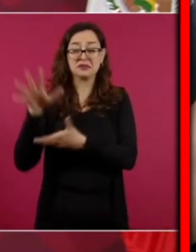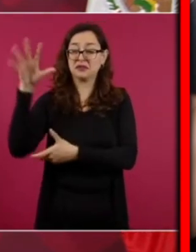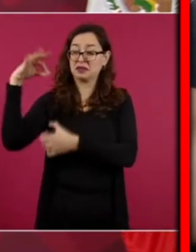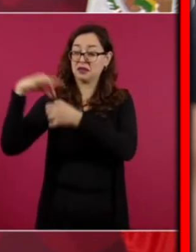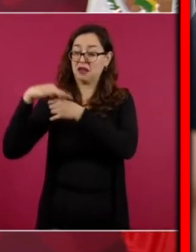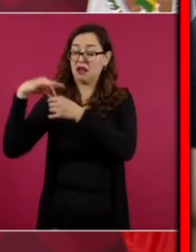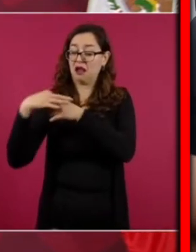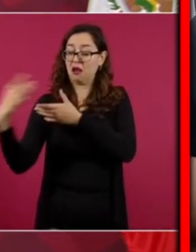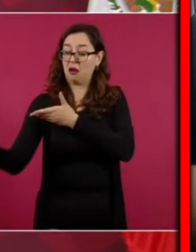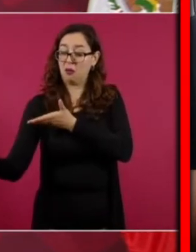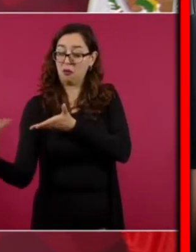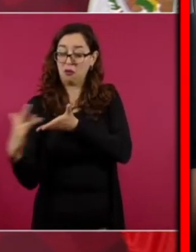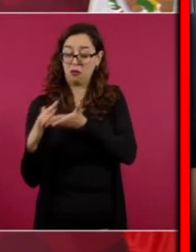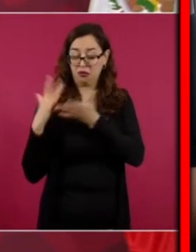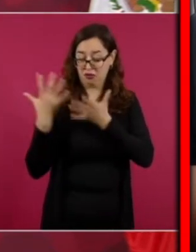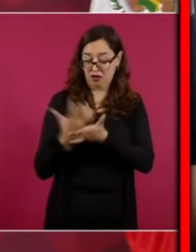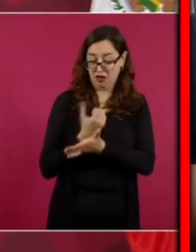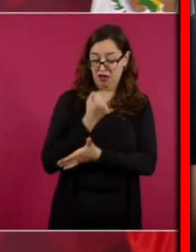INE